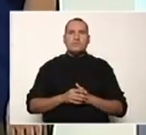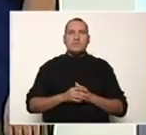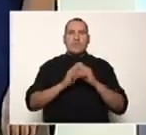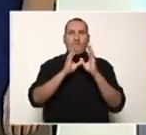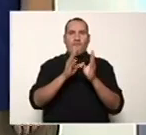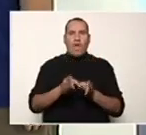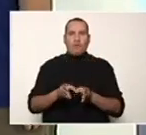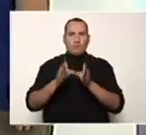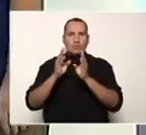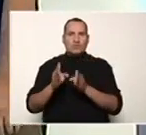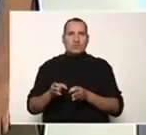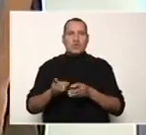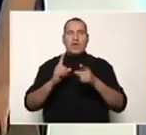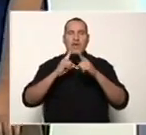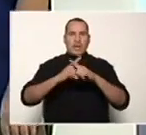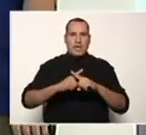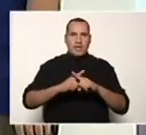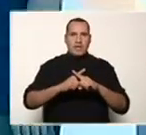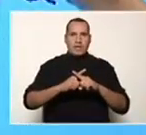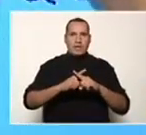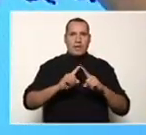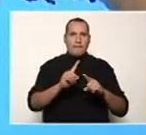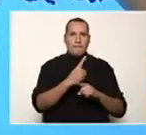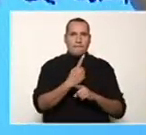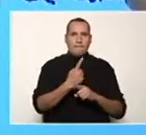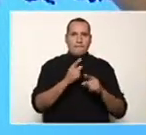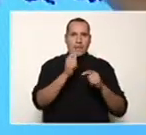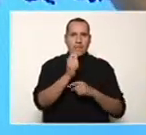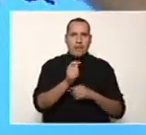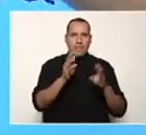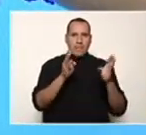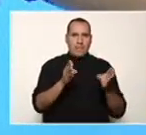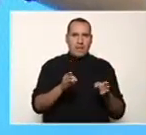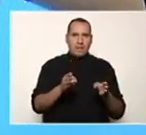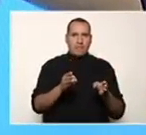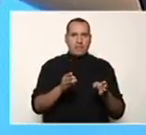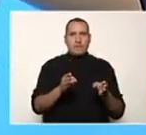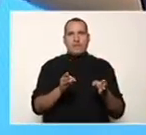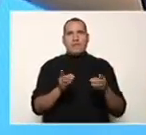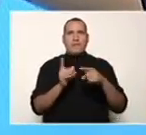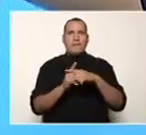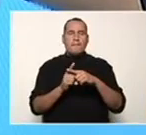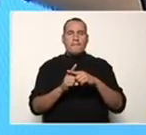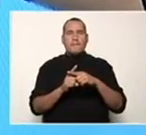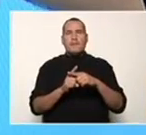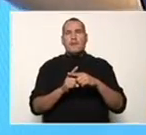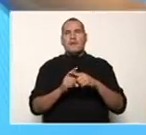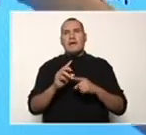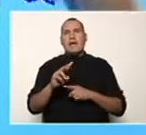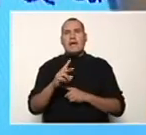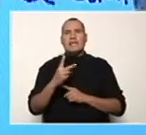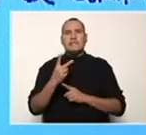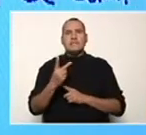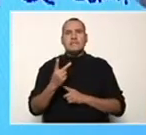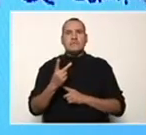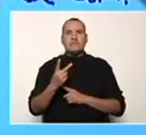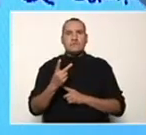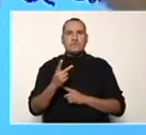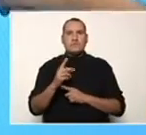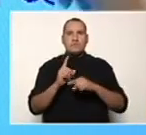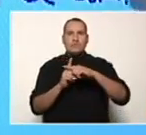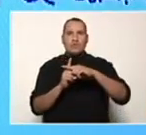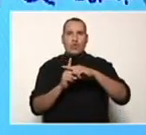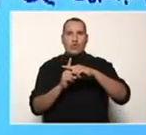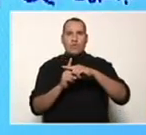sería x como primer término más, que es el segundo signo que tenemos en el centro,